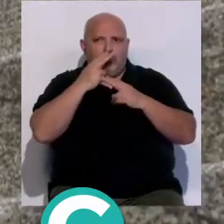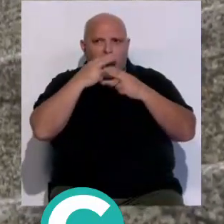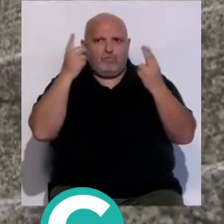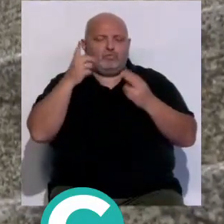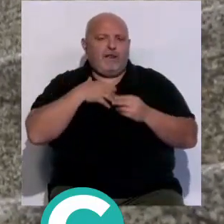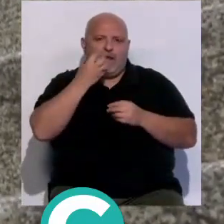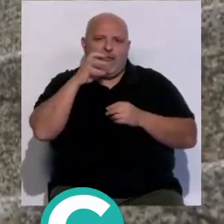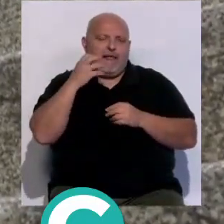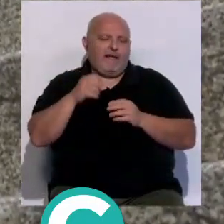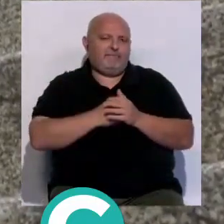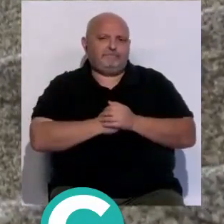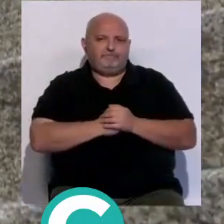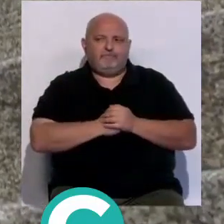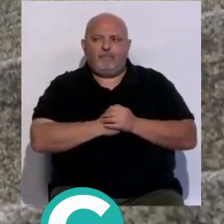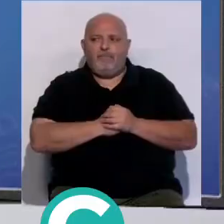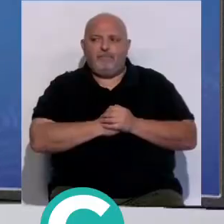sus quejas